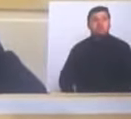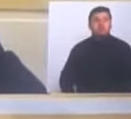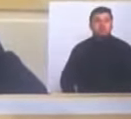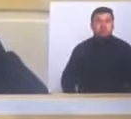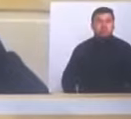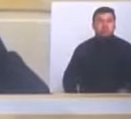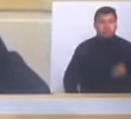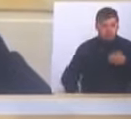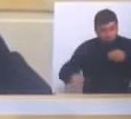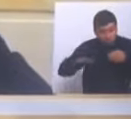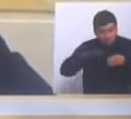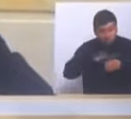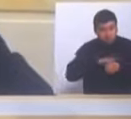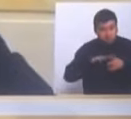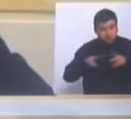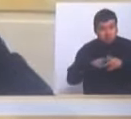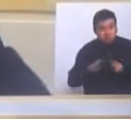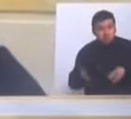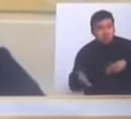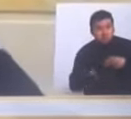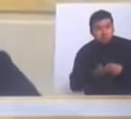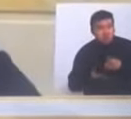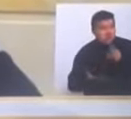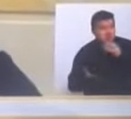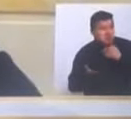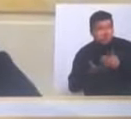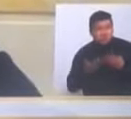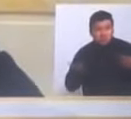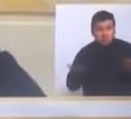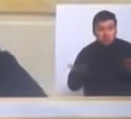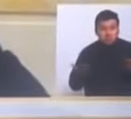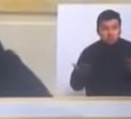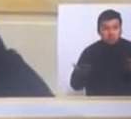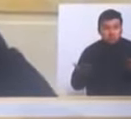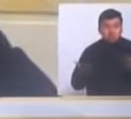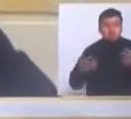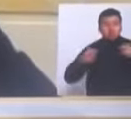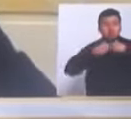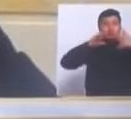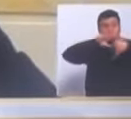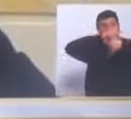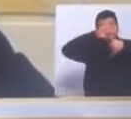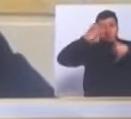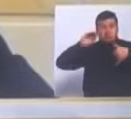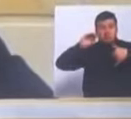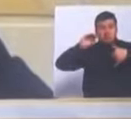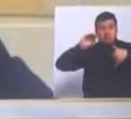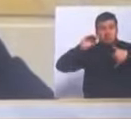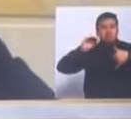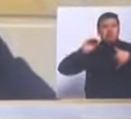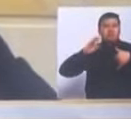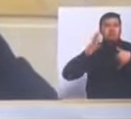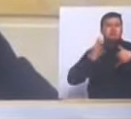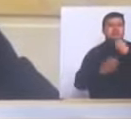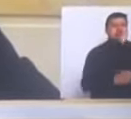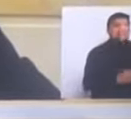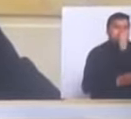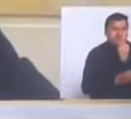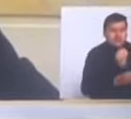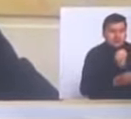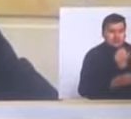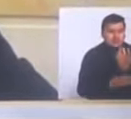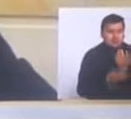a entrar en sensación de pago, si Electricaribe tuviera una crisis